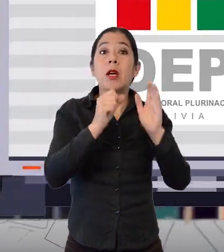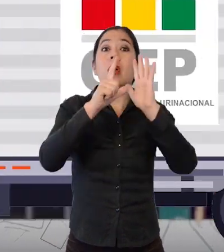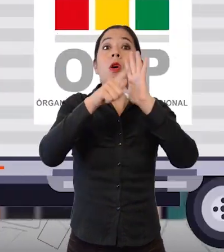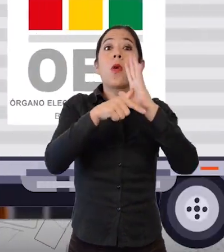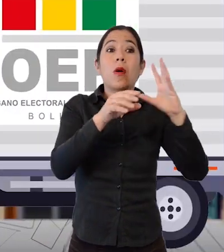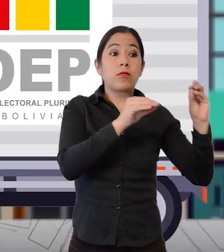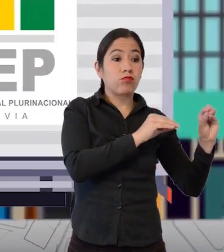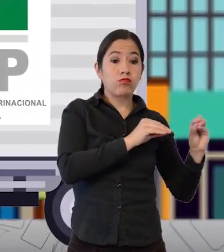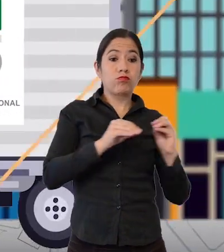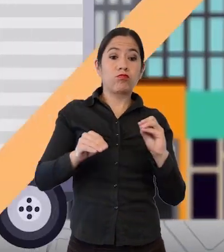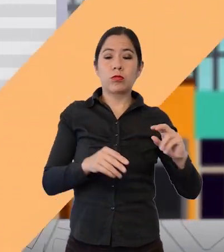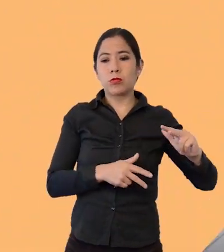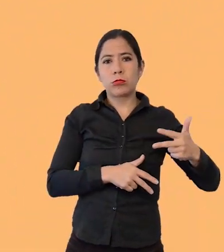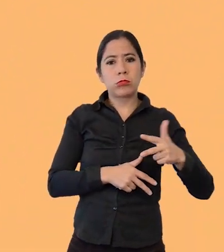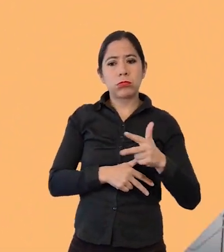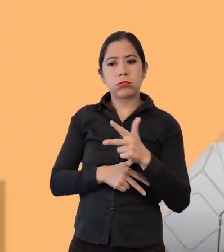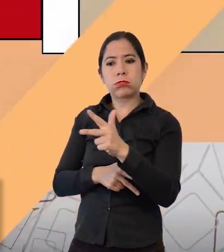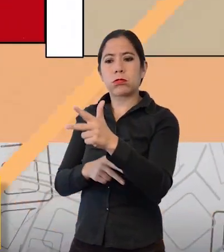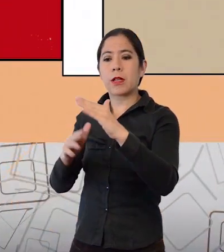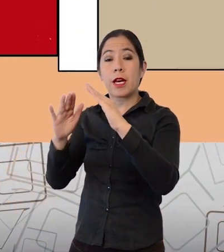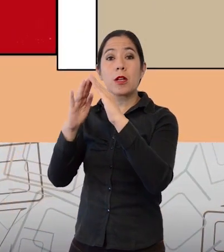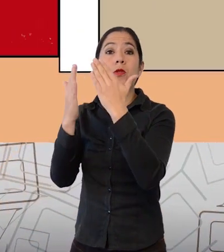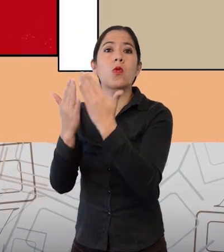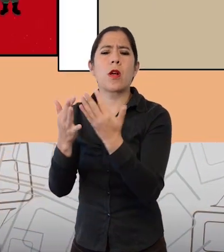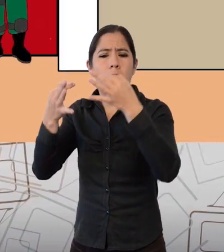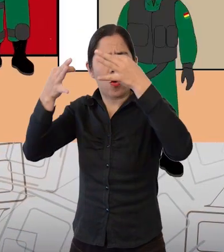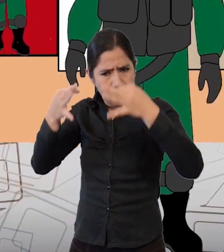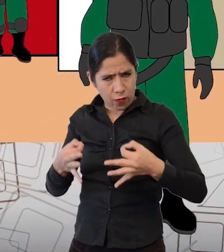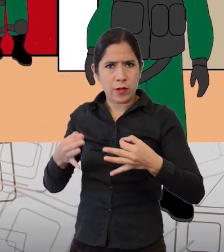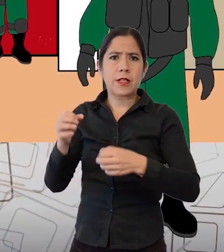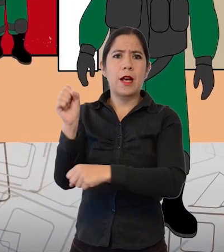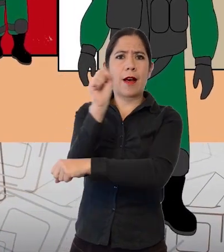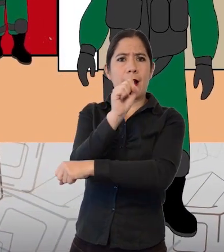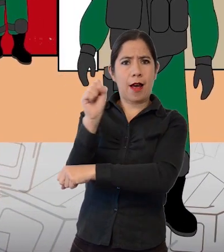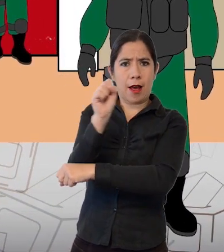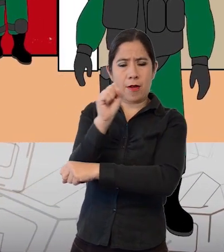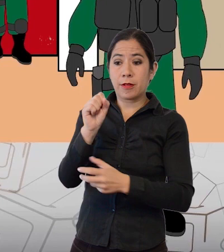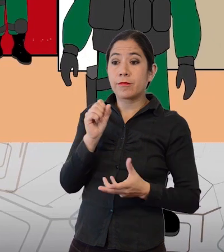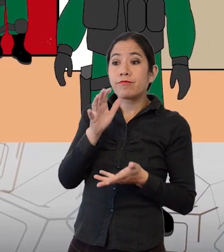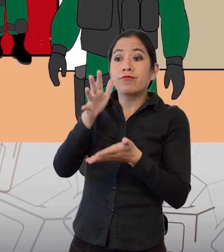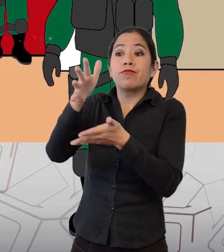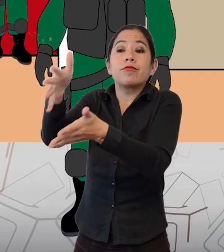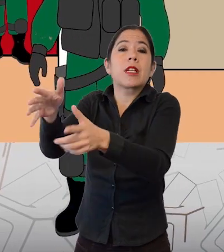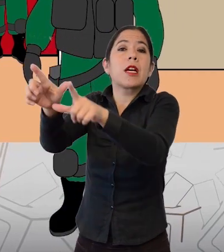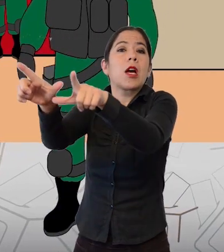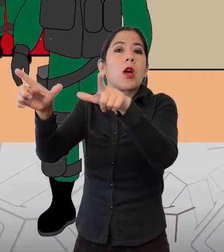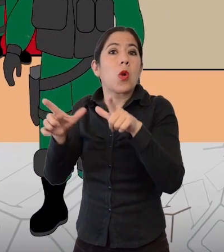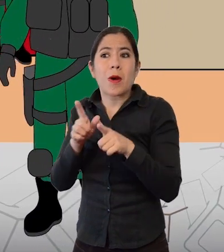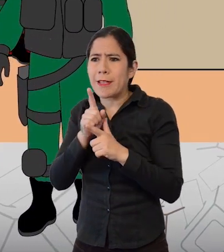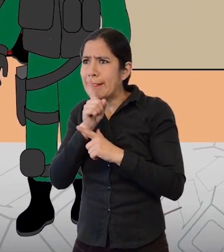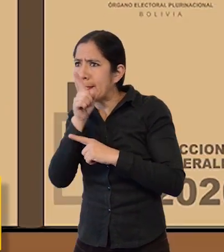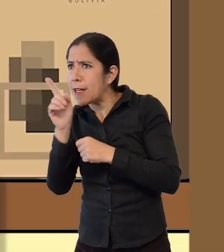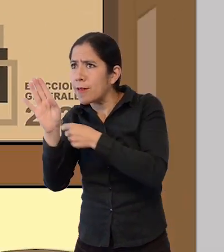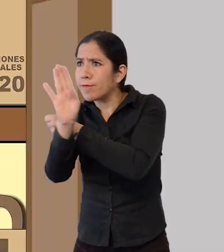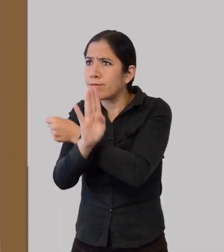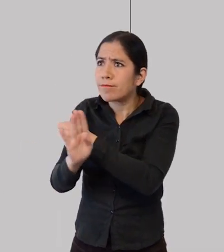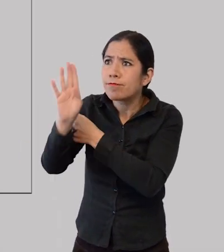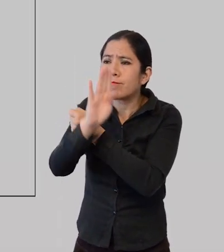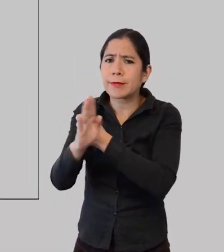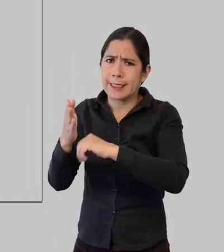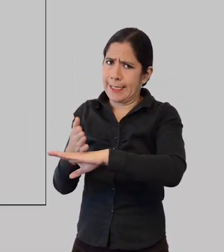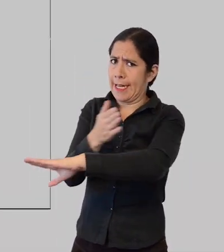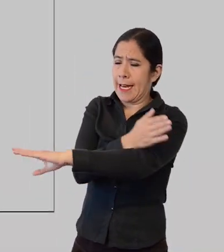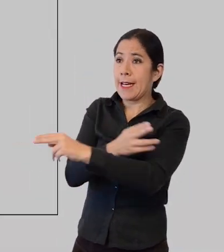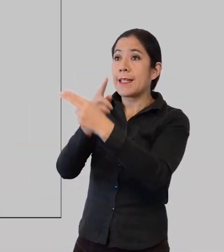los trasladará al recinto electoral en vehículo designado, dejándolos en el ambiente seguro establecido con